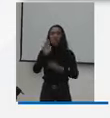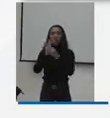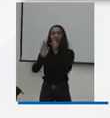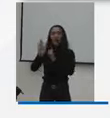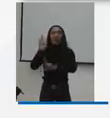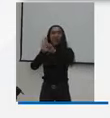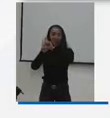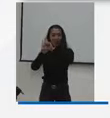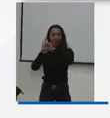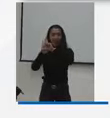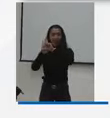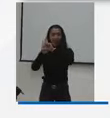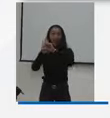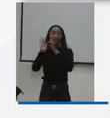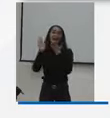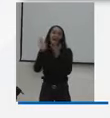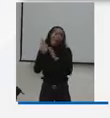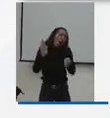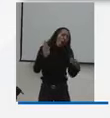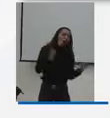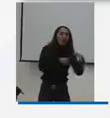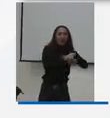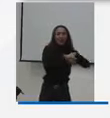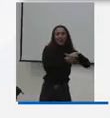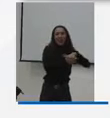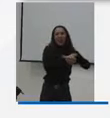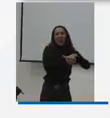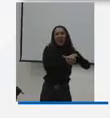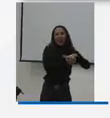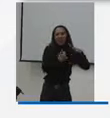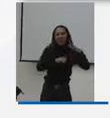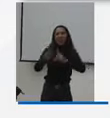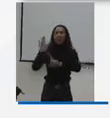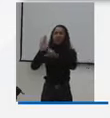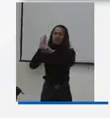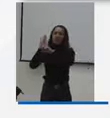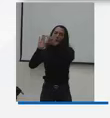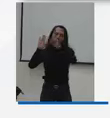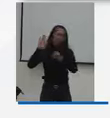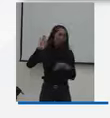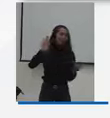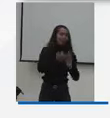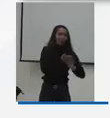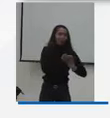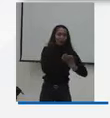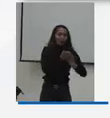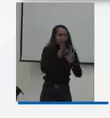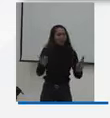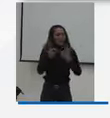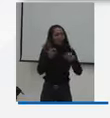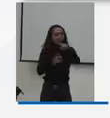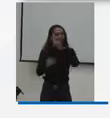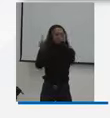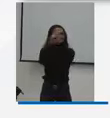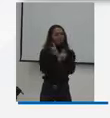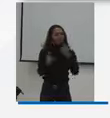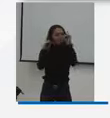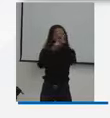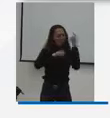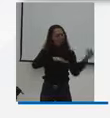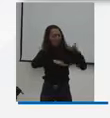competente por la vía reglamentaria de la ley. Yo destaco desde el deporte